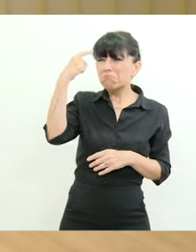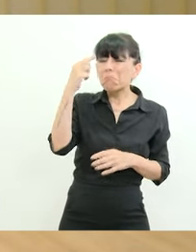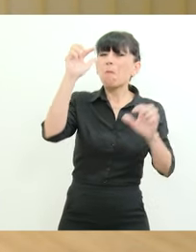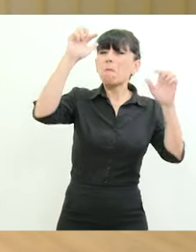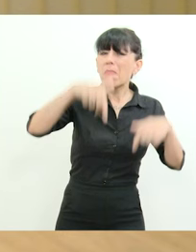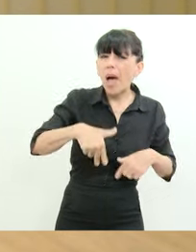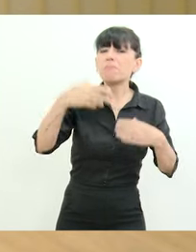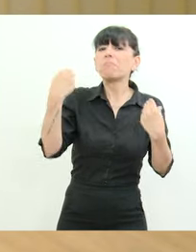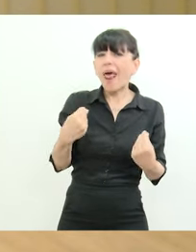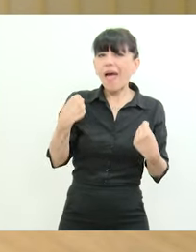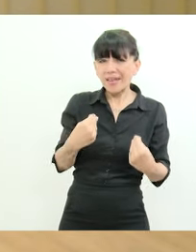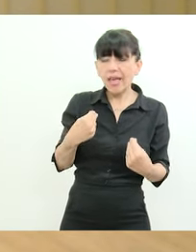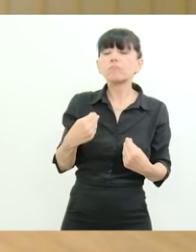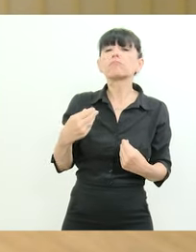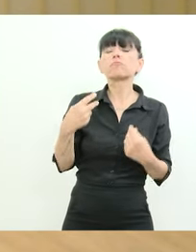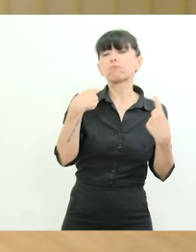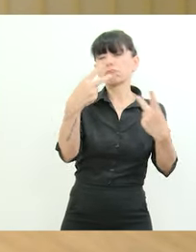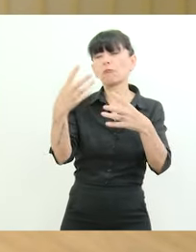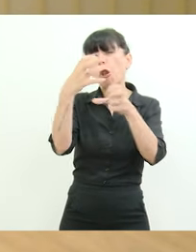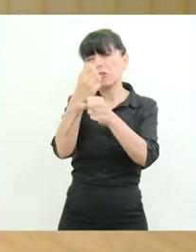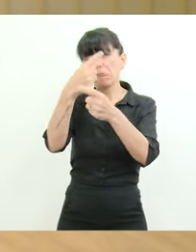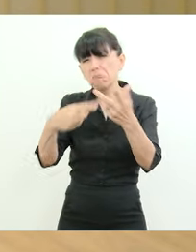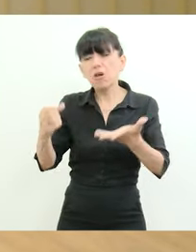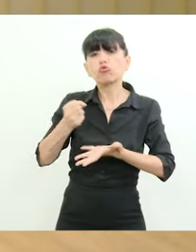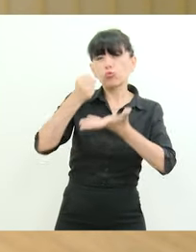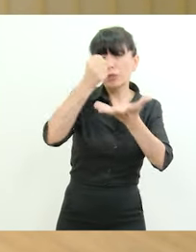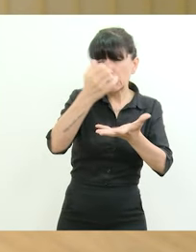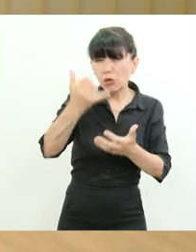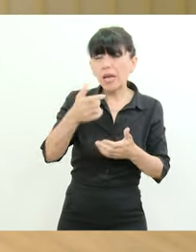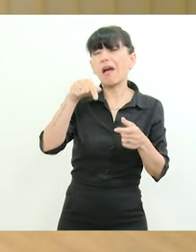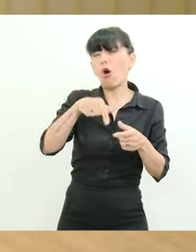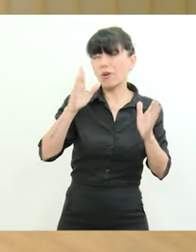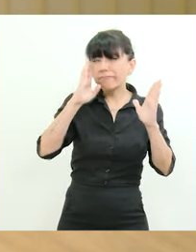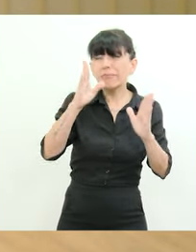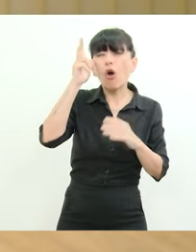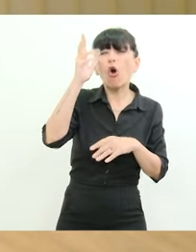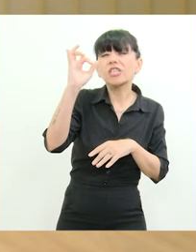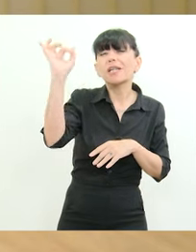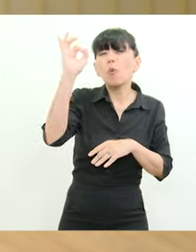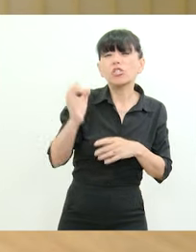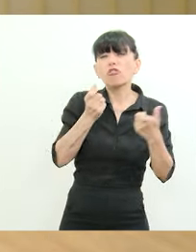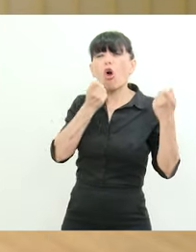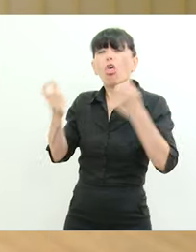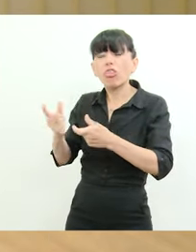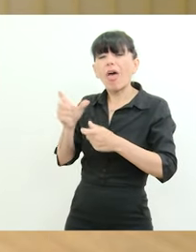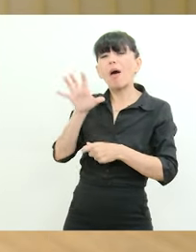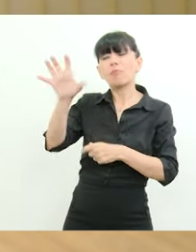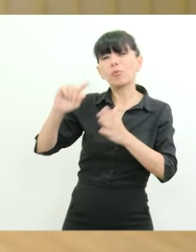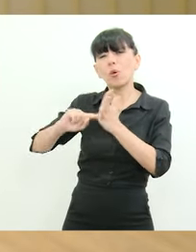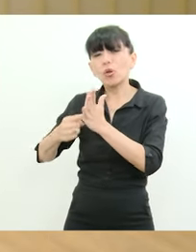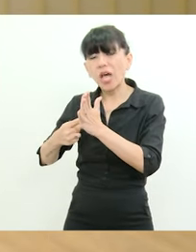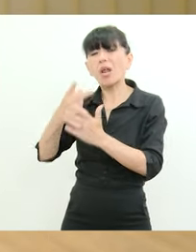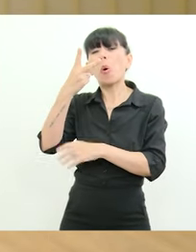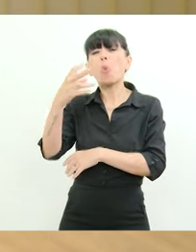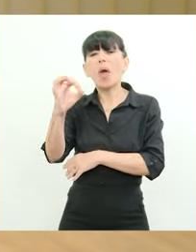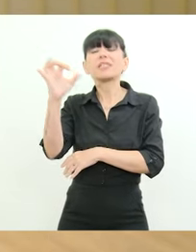los subsidios al transporte público de pasajeros hoy concentrado casi en un 80% en el AMBA y un 20% distribuido en el